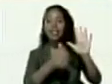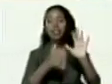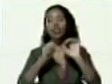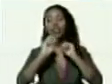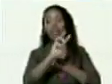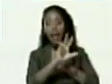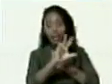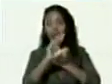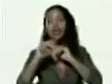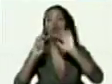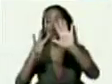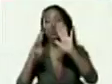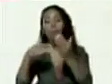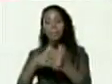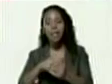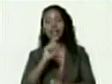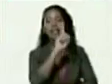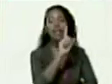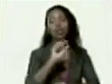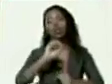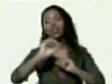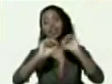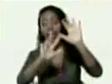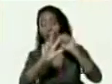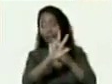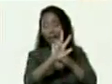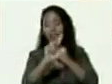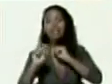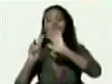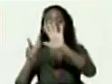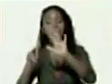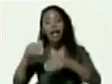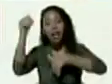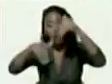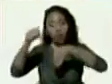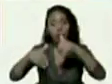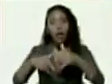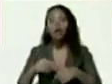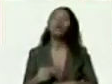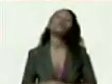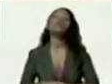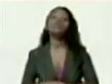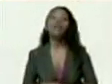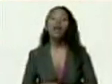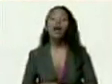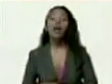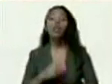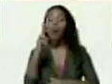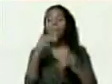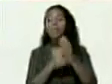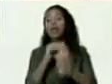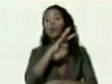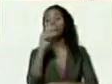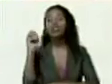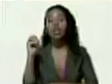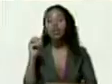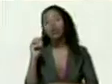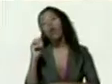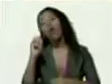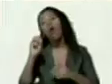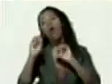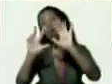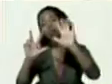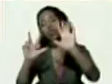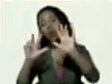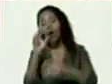.137 electores con 712 VCH 2.408 jefes de comunidades